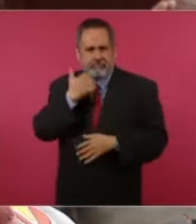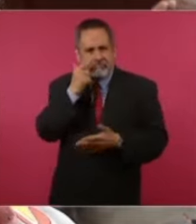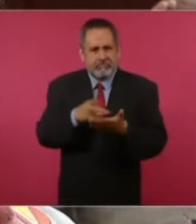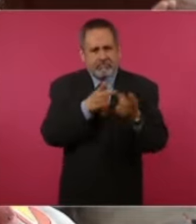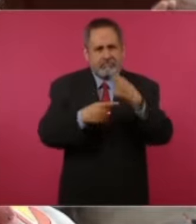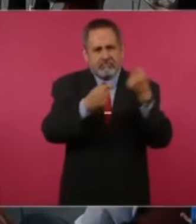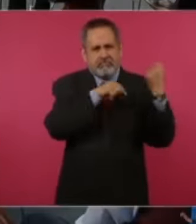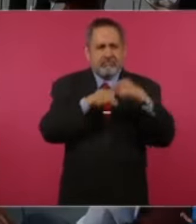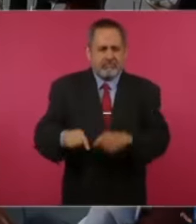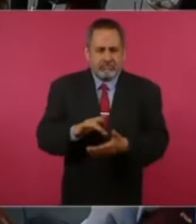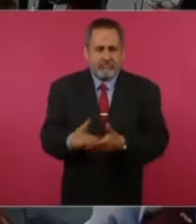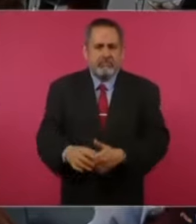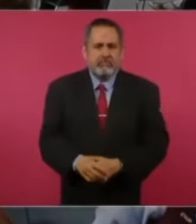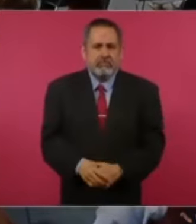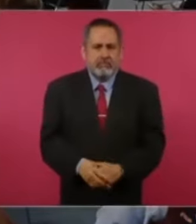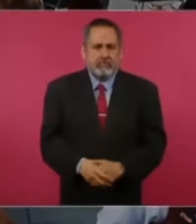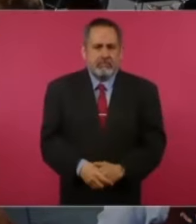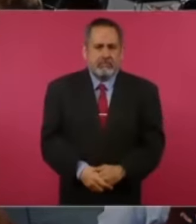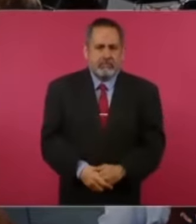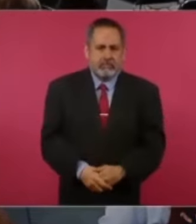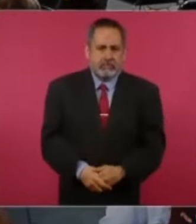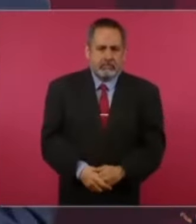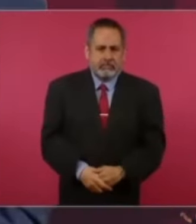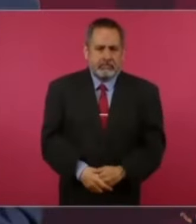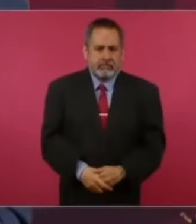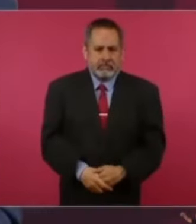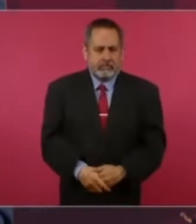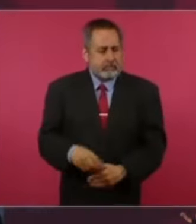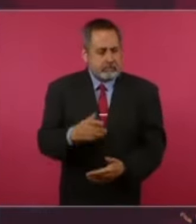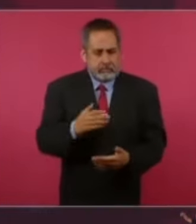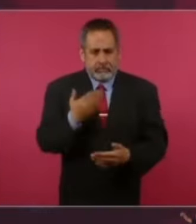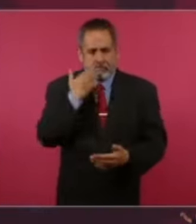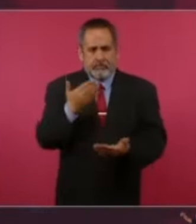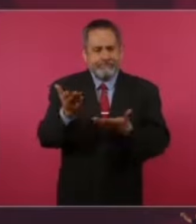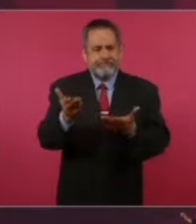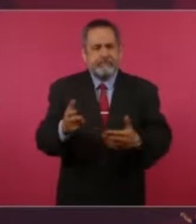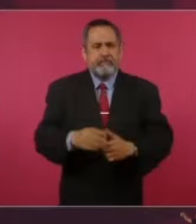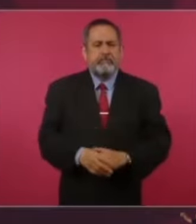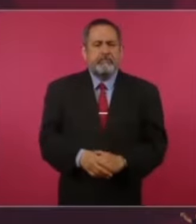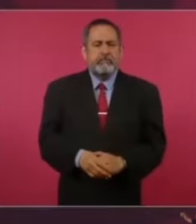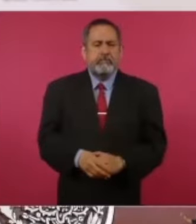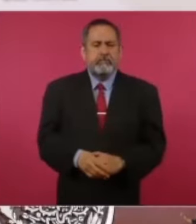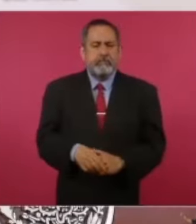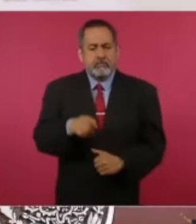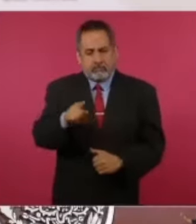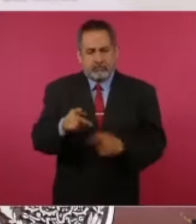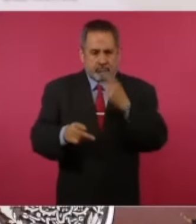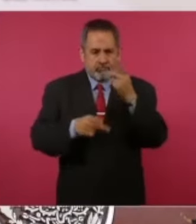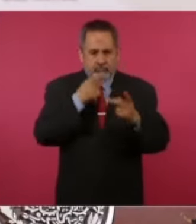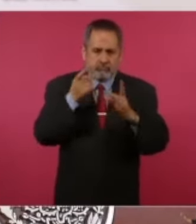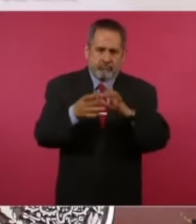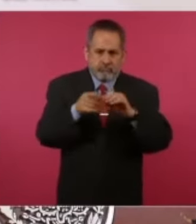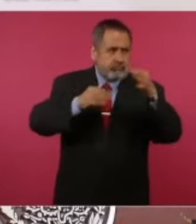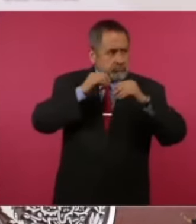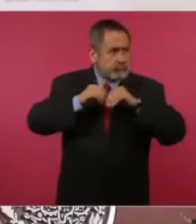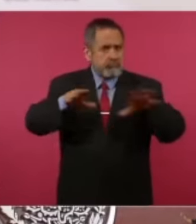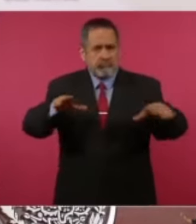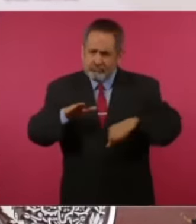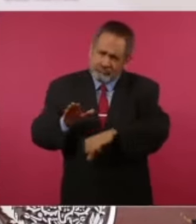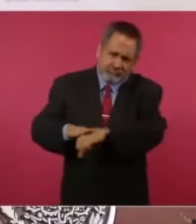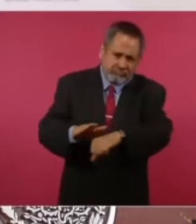regresar. Muy bien, o sea, felicidades y muchas gracias por lo que estás haciendo.